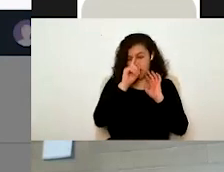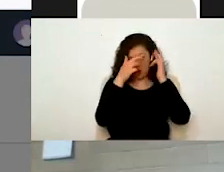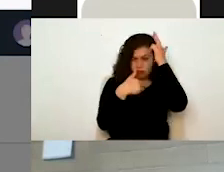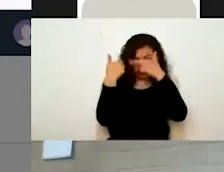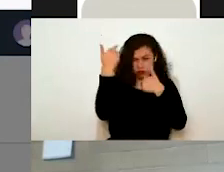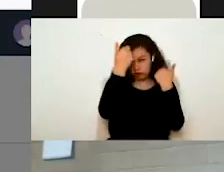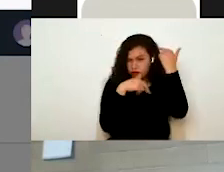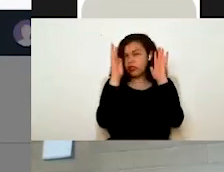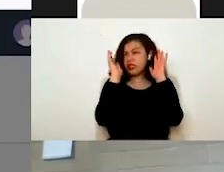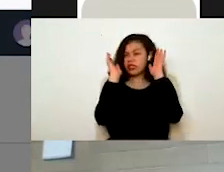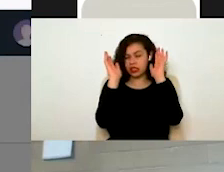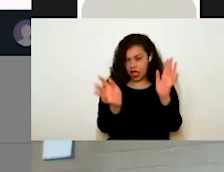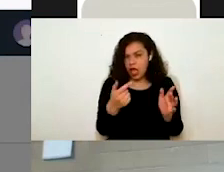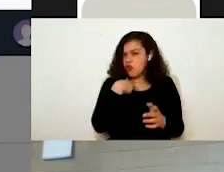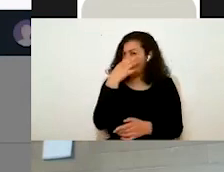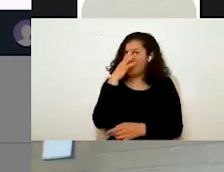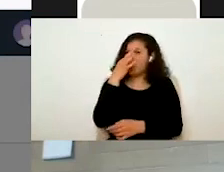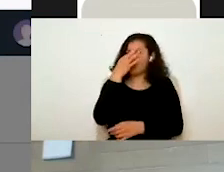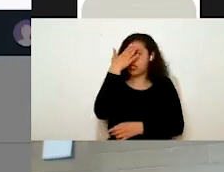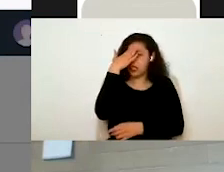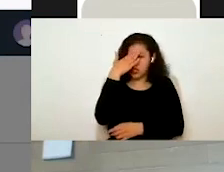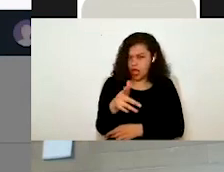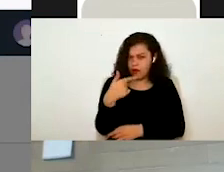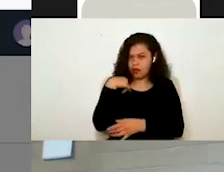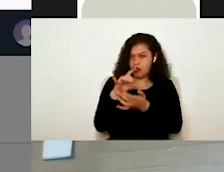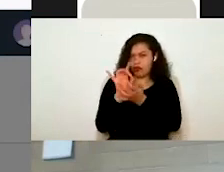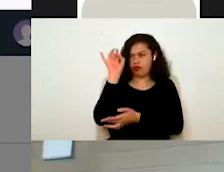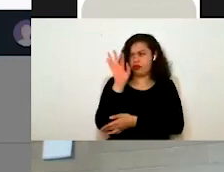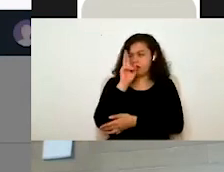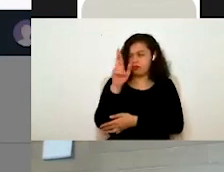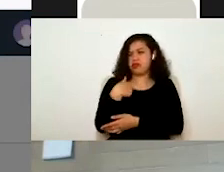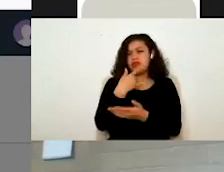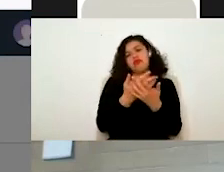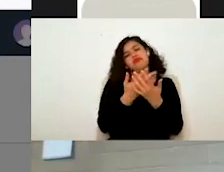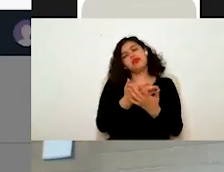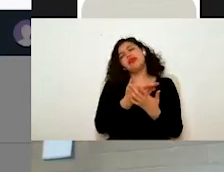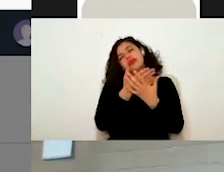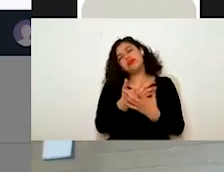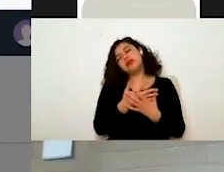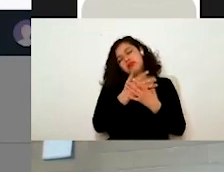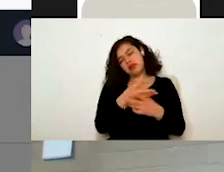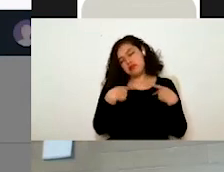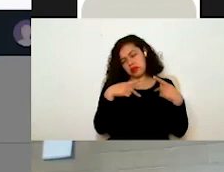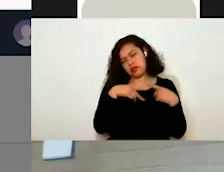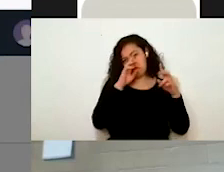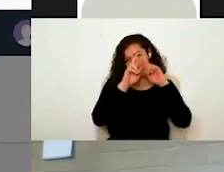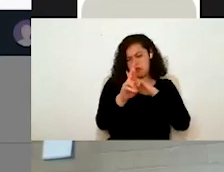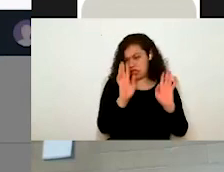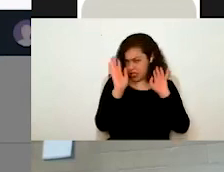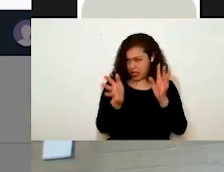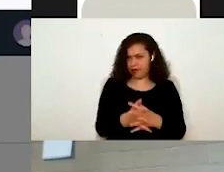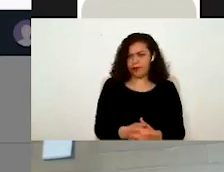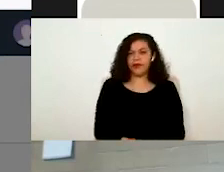ya se está enterado de que se hizo el requerimiento. Ya simplemente me queda esperar a que mi asesor le dé una resolución a mi trámite, ¿no?